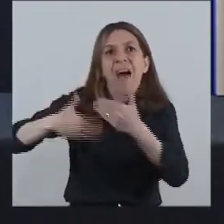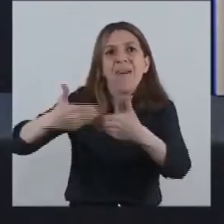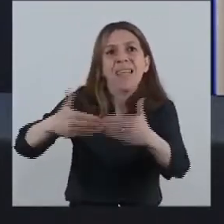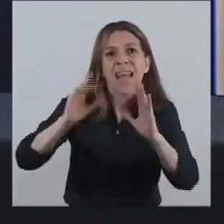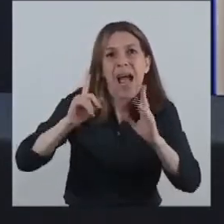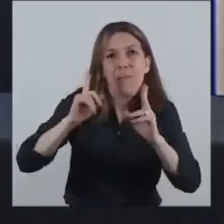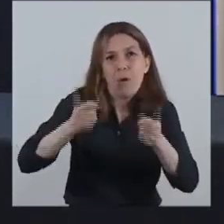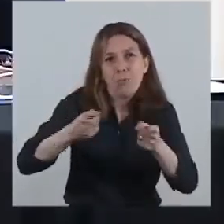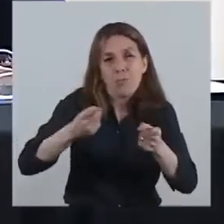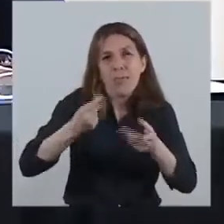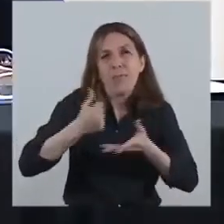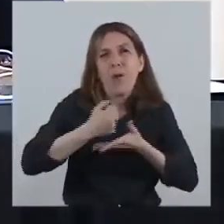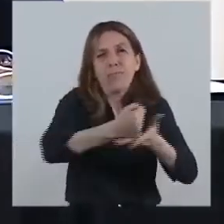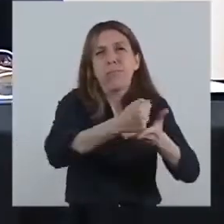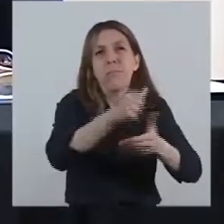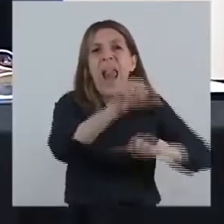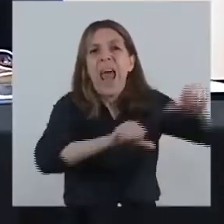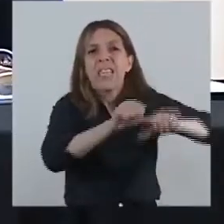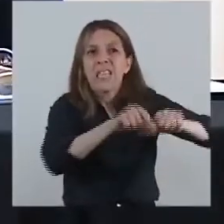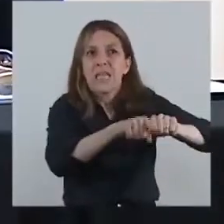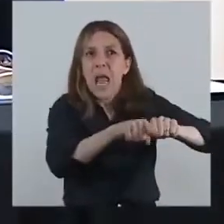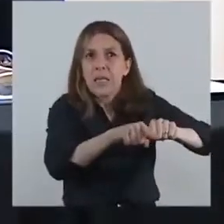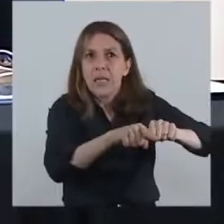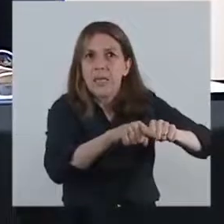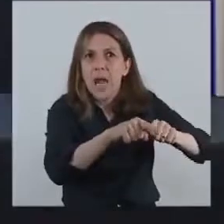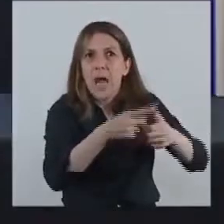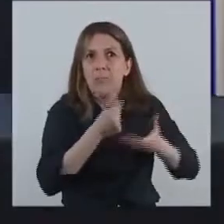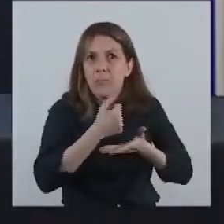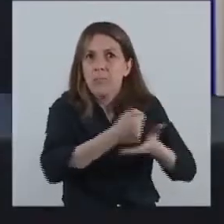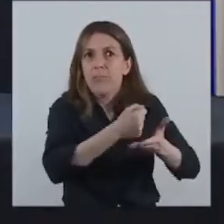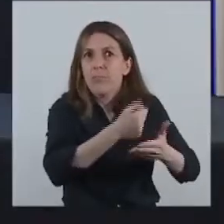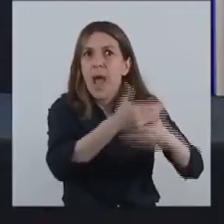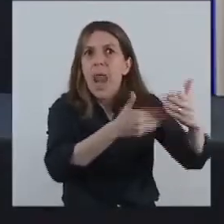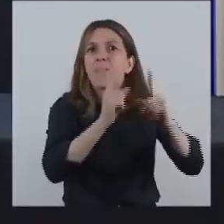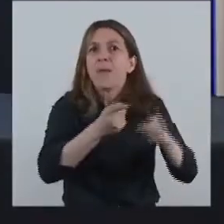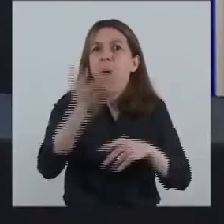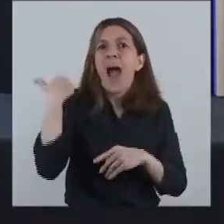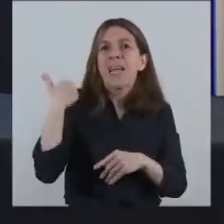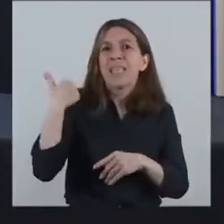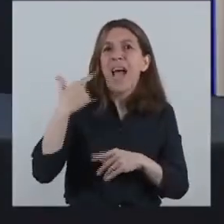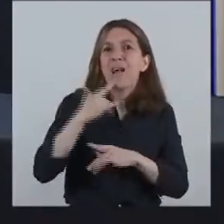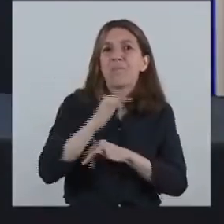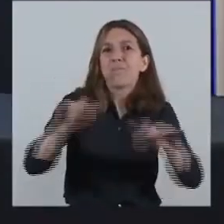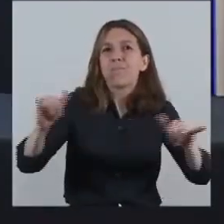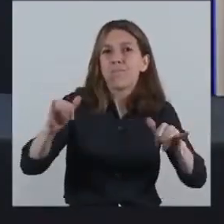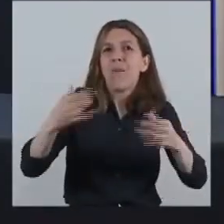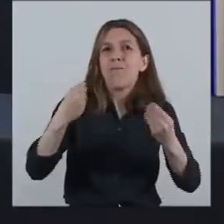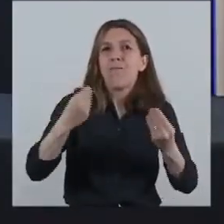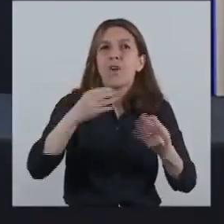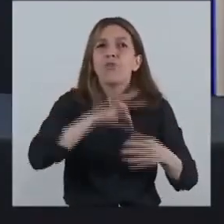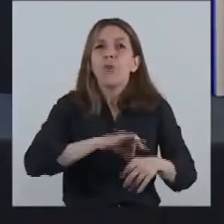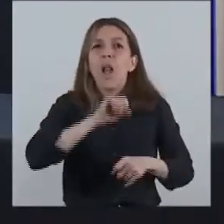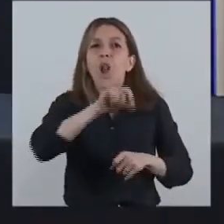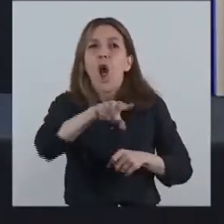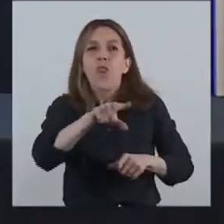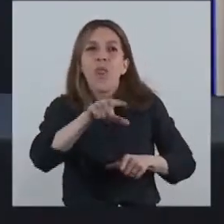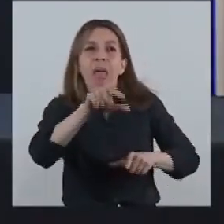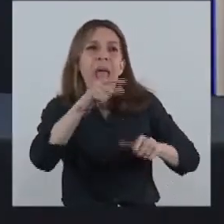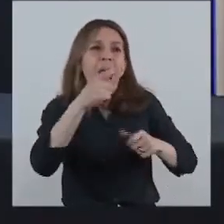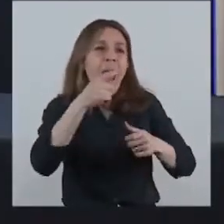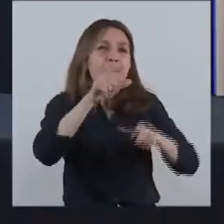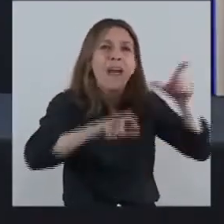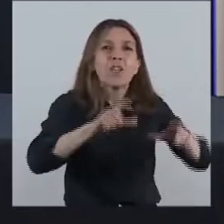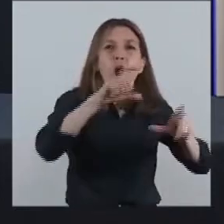tiempo que se valoriza la ciencia. La decisión anunciada ayer de jerarquizar los salarios de los investigadores e investigadores del